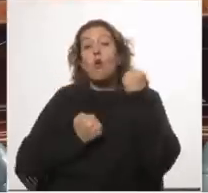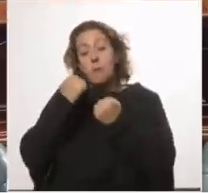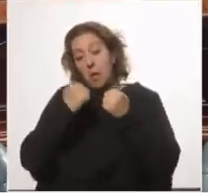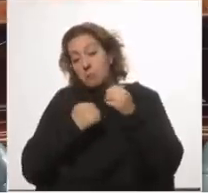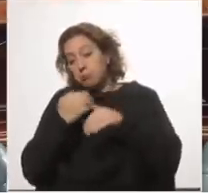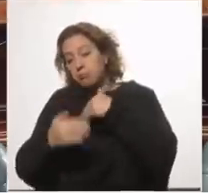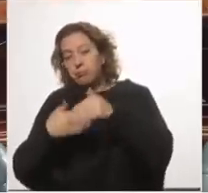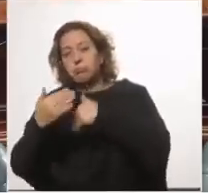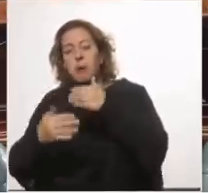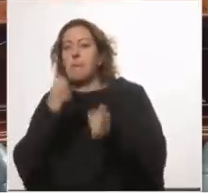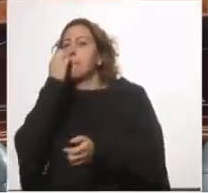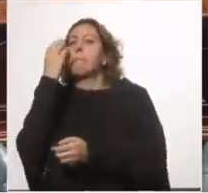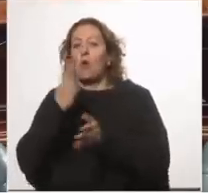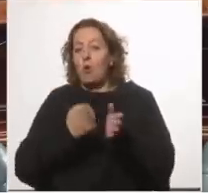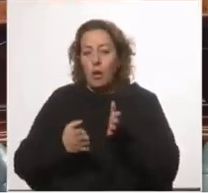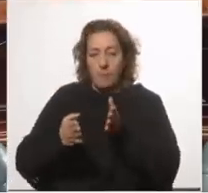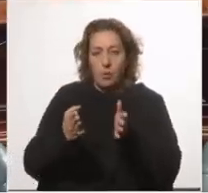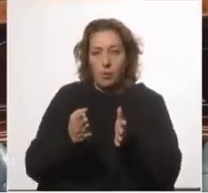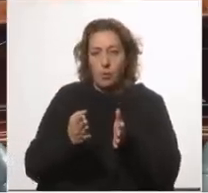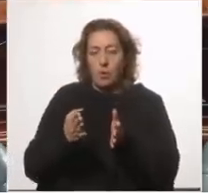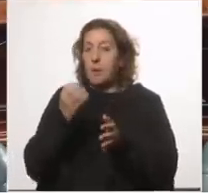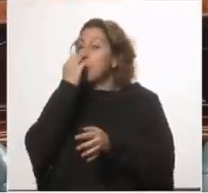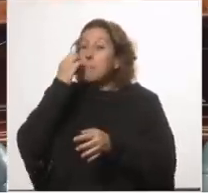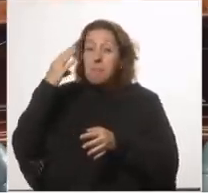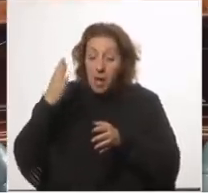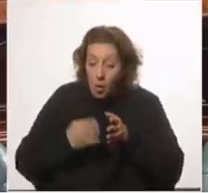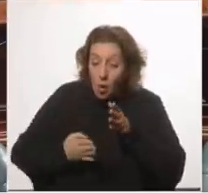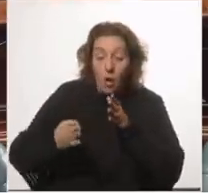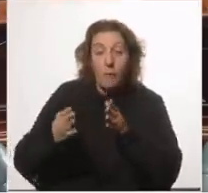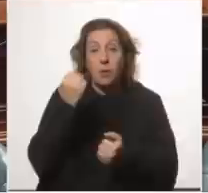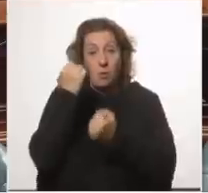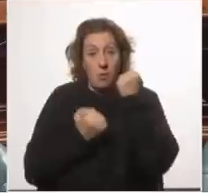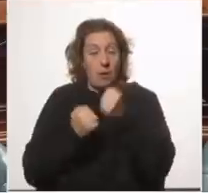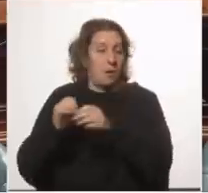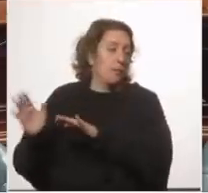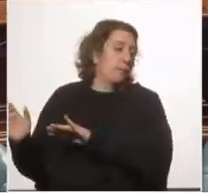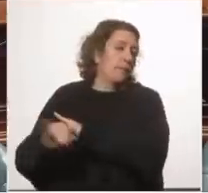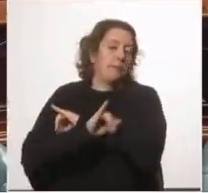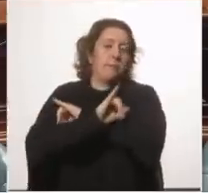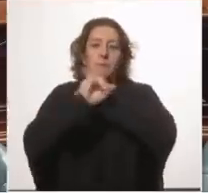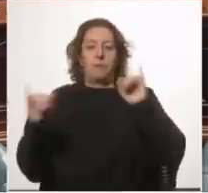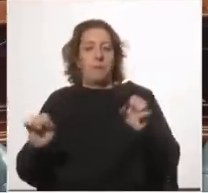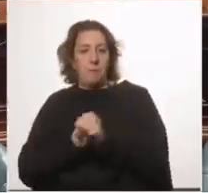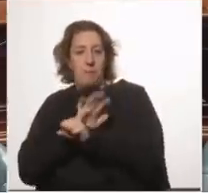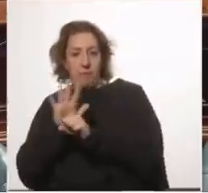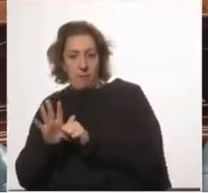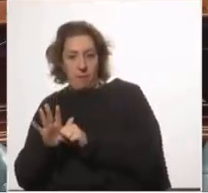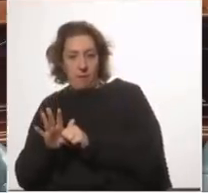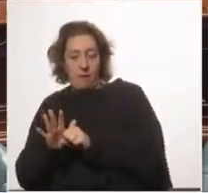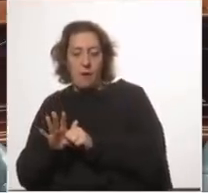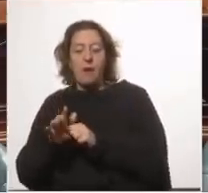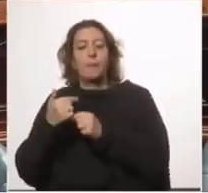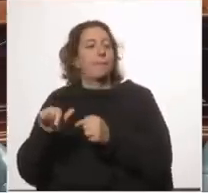caminos no hay mejor camino para la economía que la eliminación de la pandemia las políticas de mitigación que